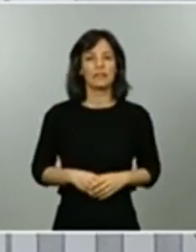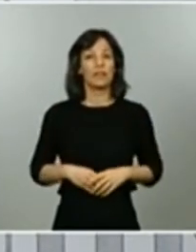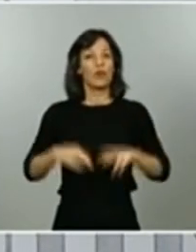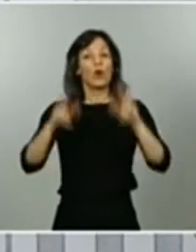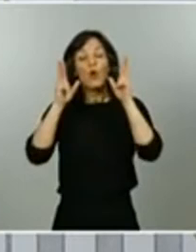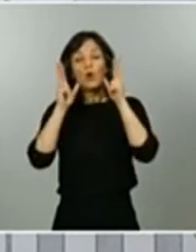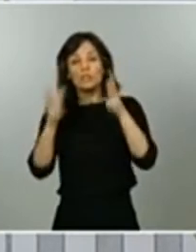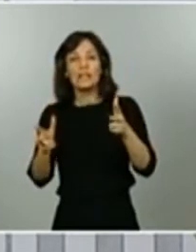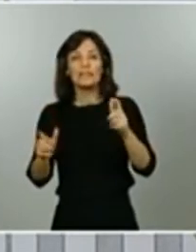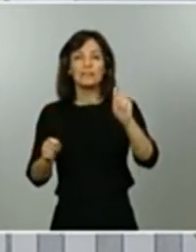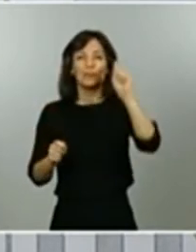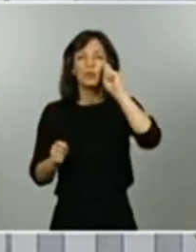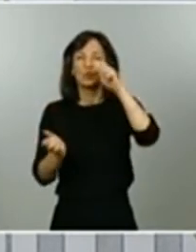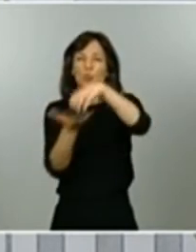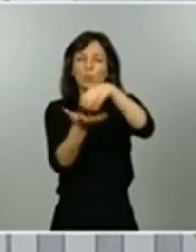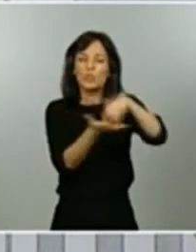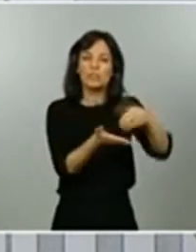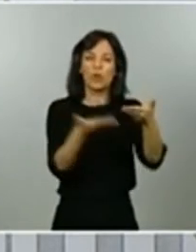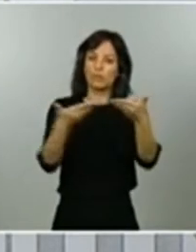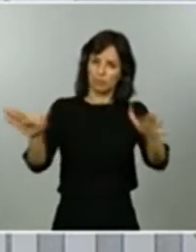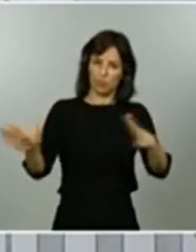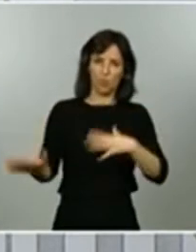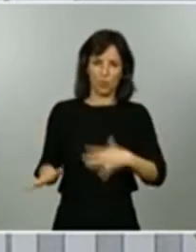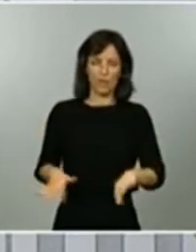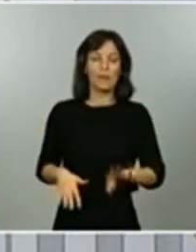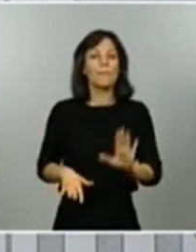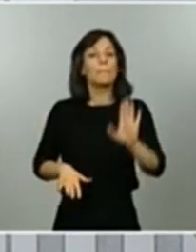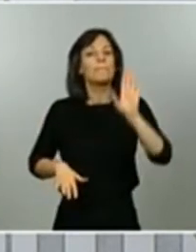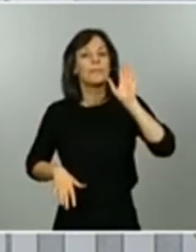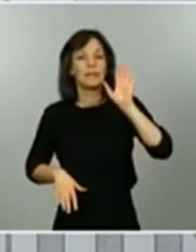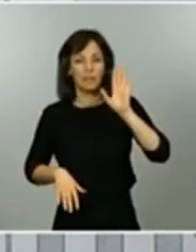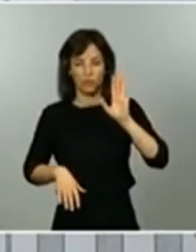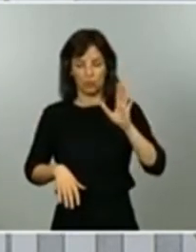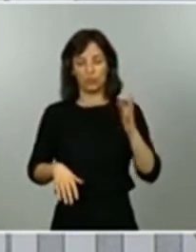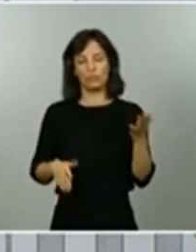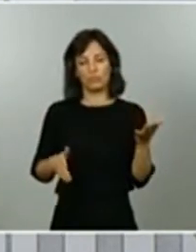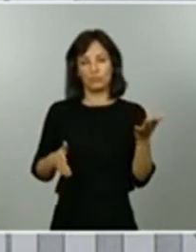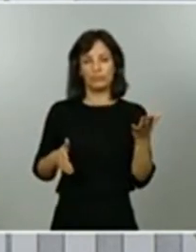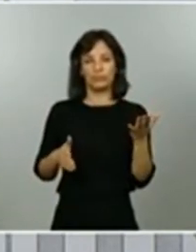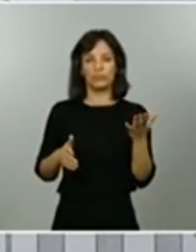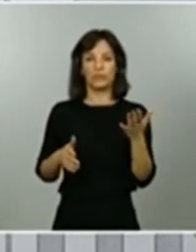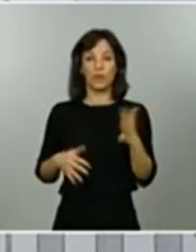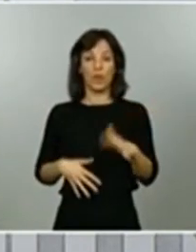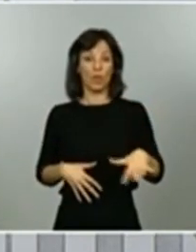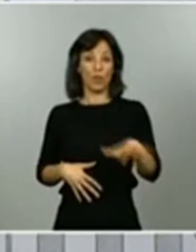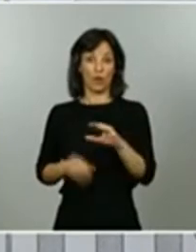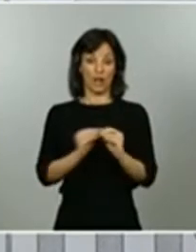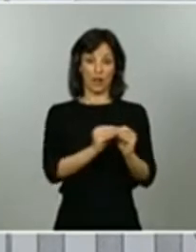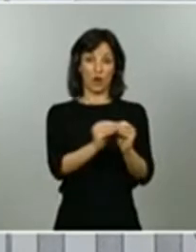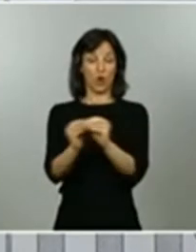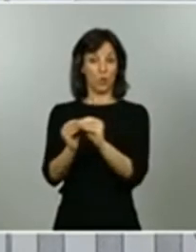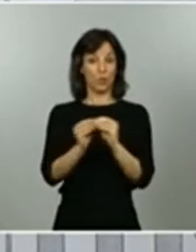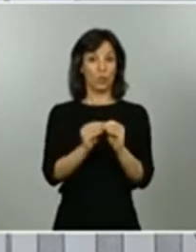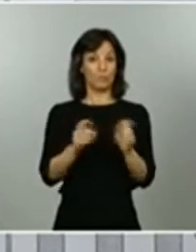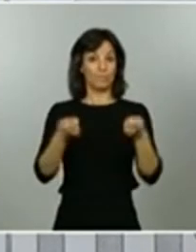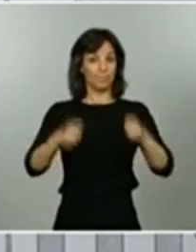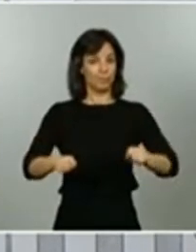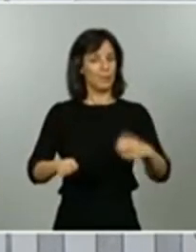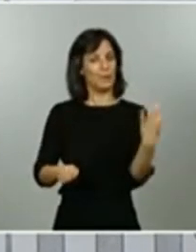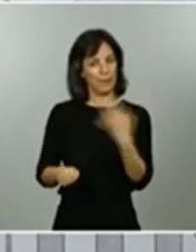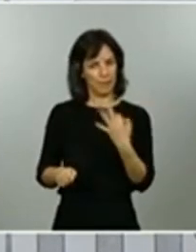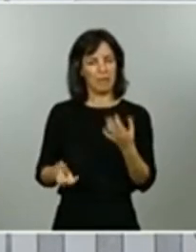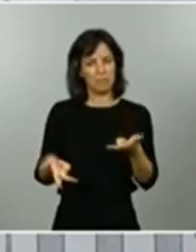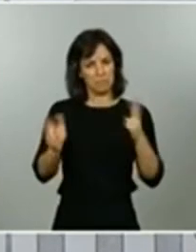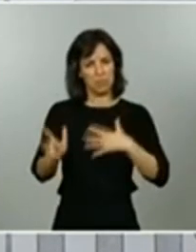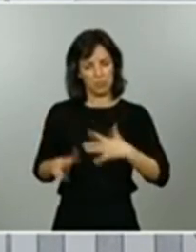turísticos siempre y cuando las zonas comunes permanezcan cerradas. También son permitidas